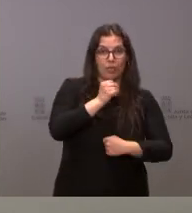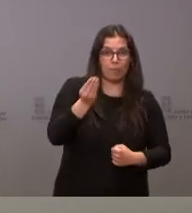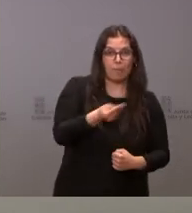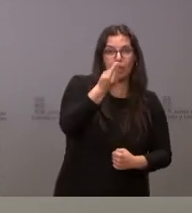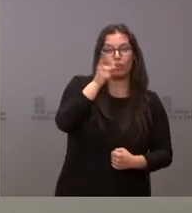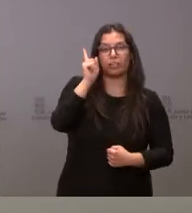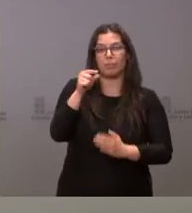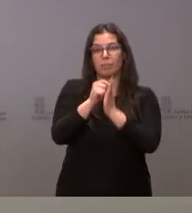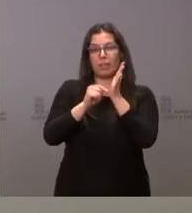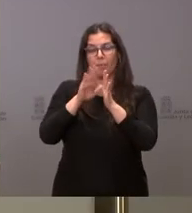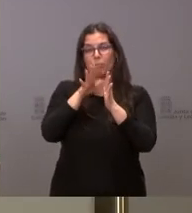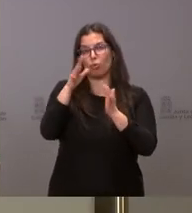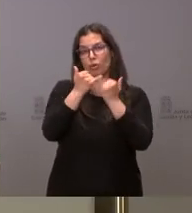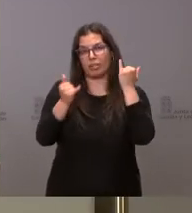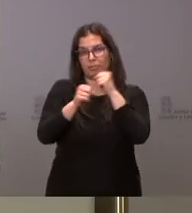agravamiento de la crisis.